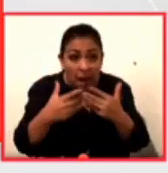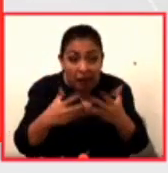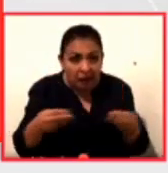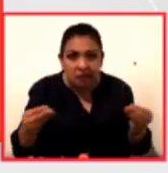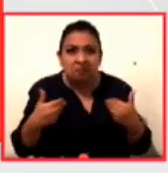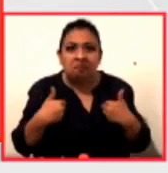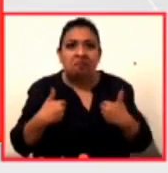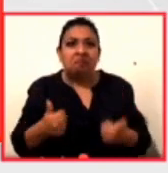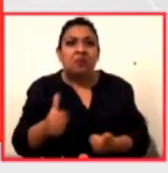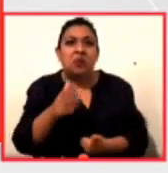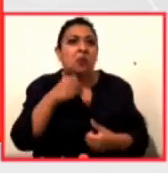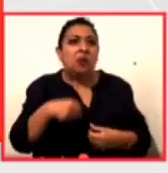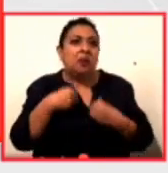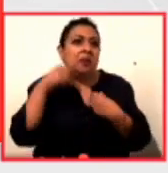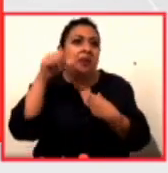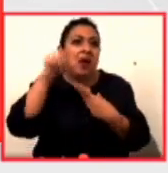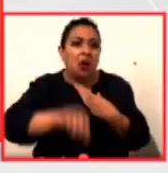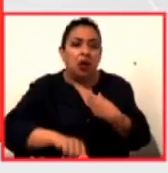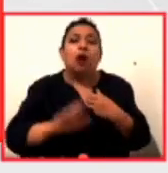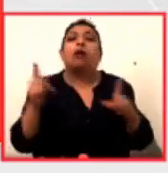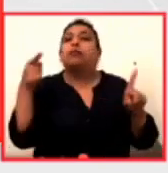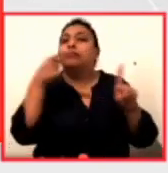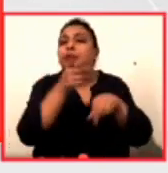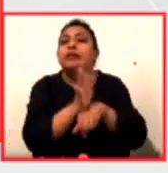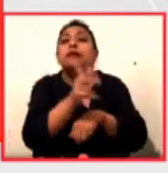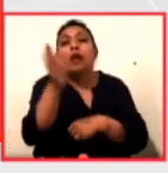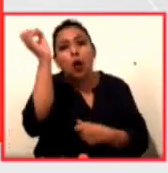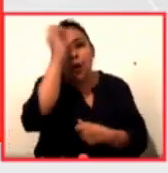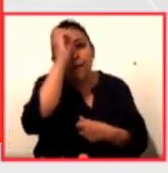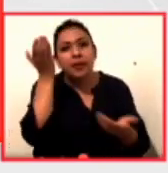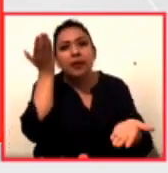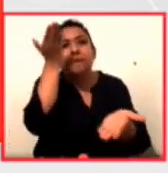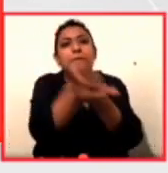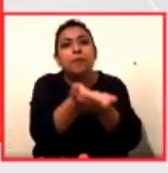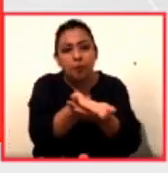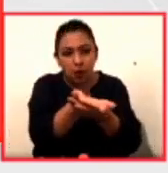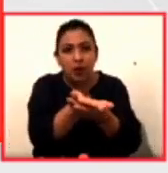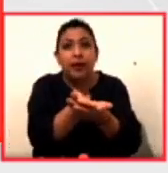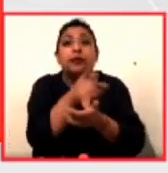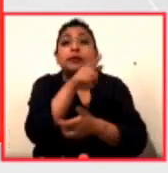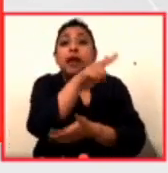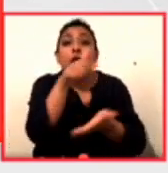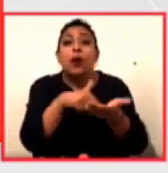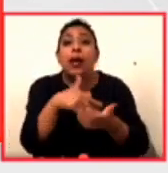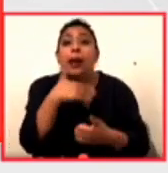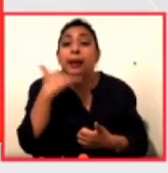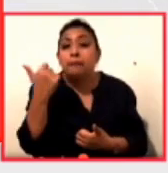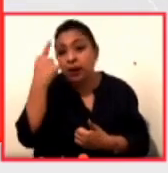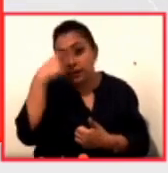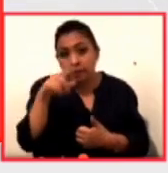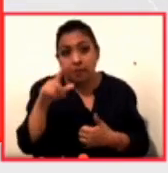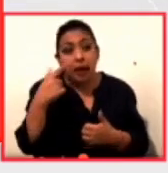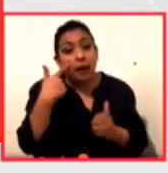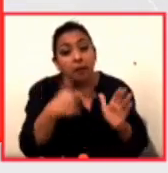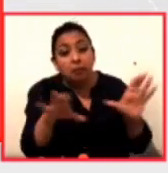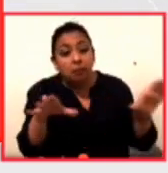como la conocemos al día de hoy. Regresando al cine, ¿qué opinan de esta propuesta que tienen en Berlín para llevarlo a las comunidades?